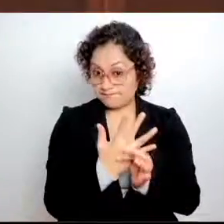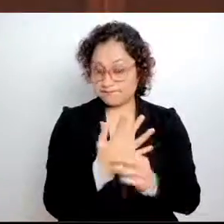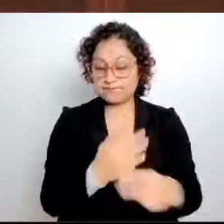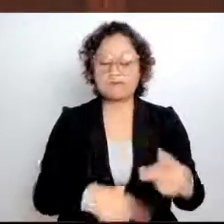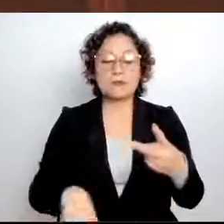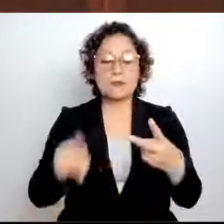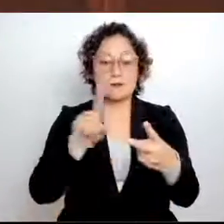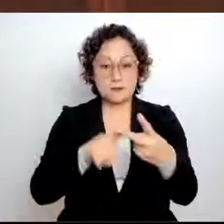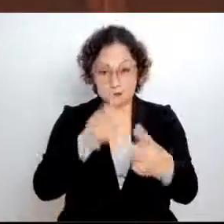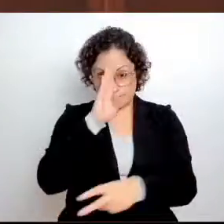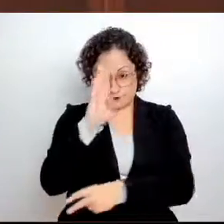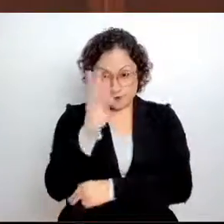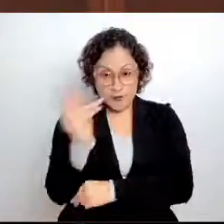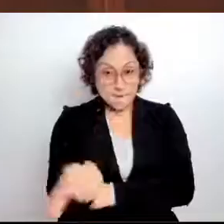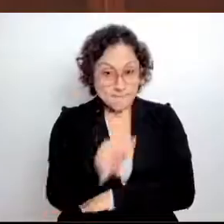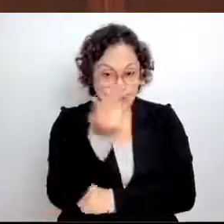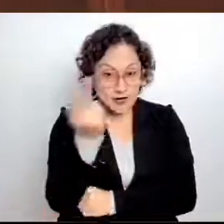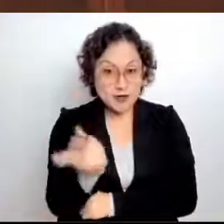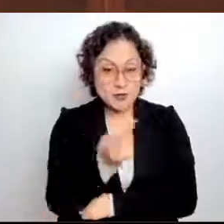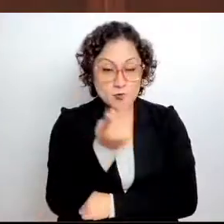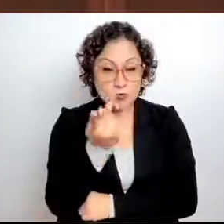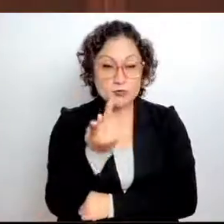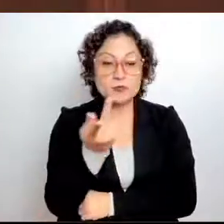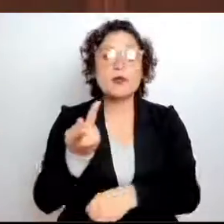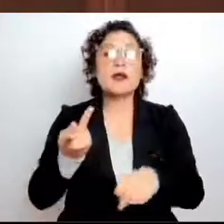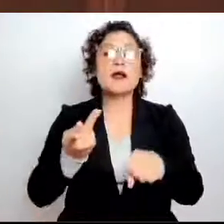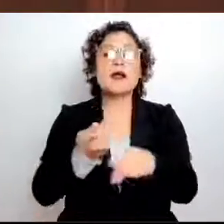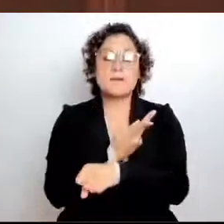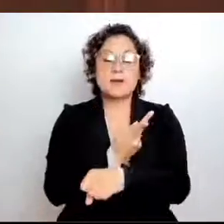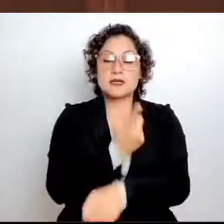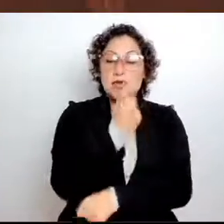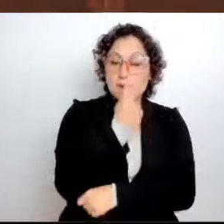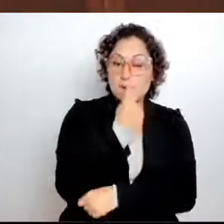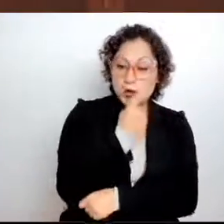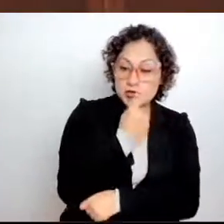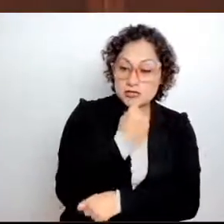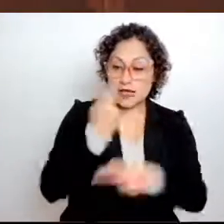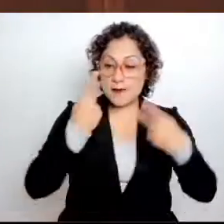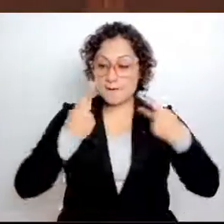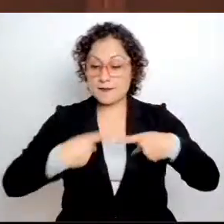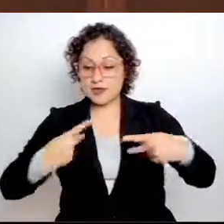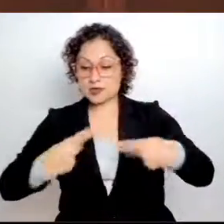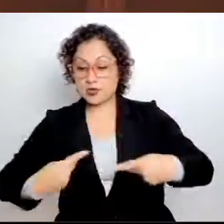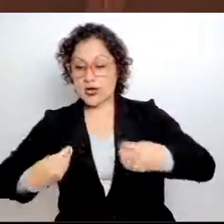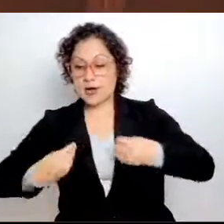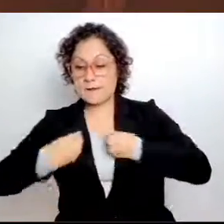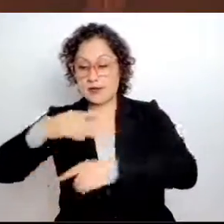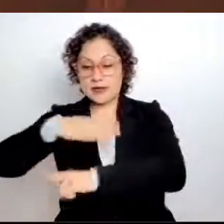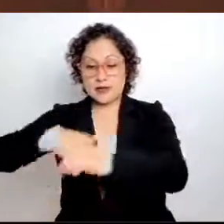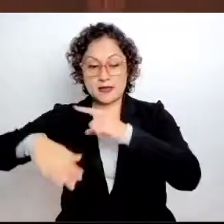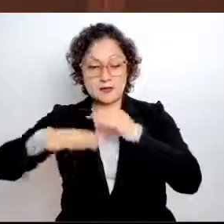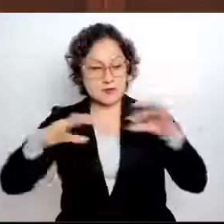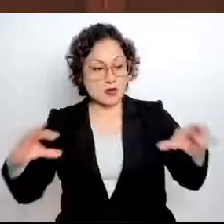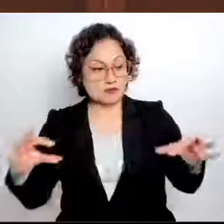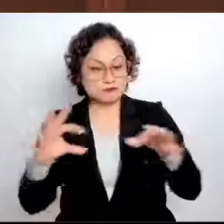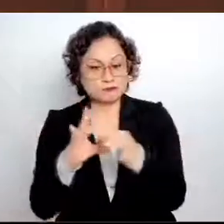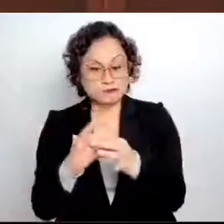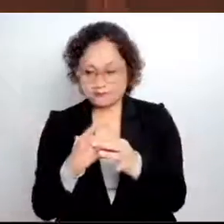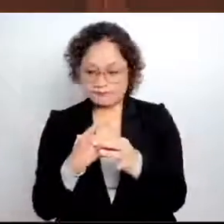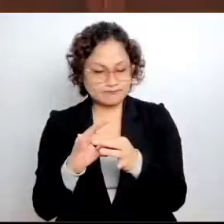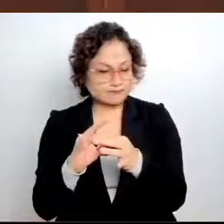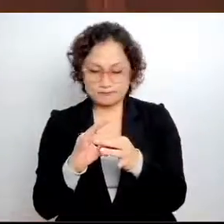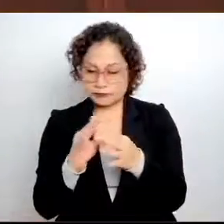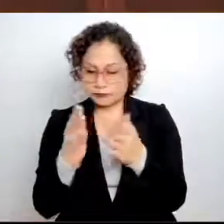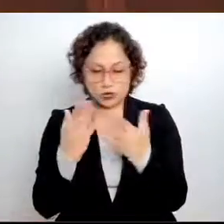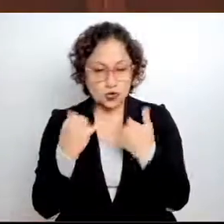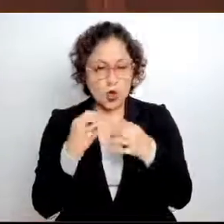la relación entre el policía y el ciudadano sabemos que está fracturada, no